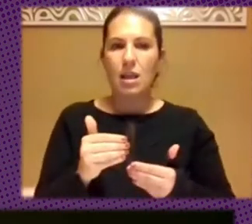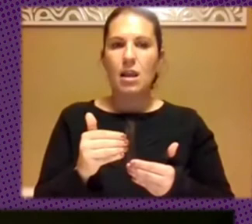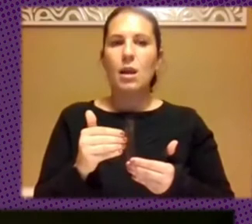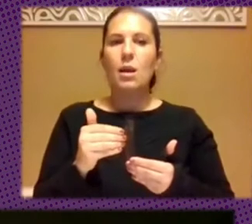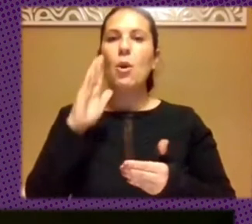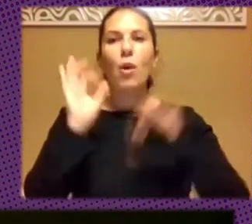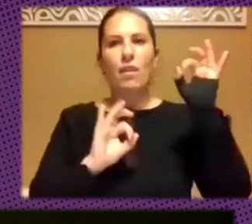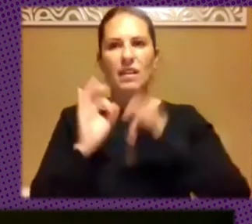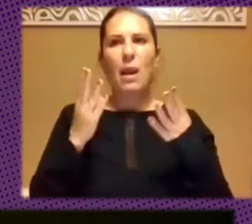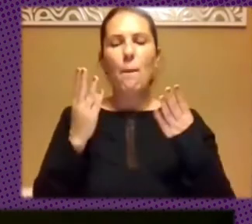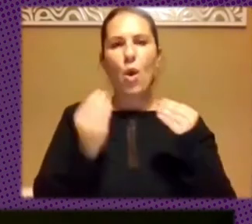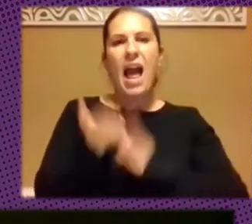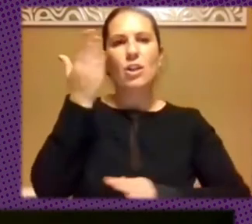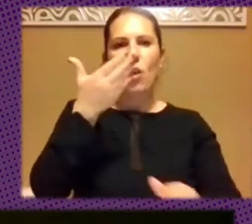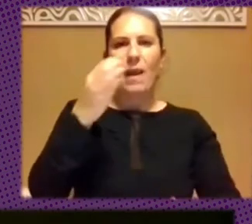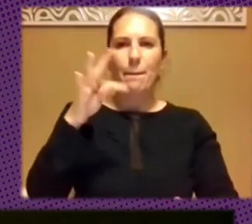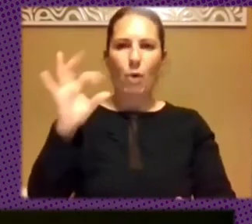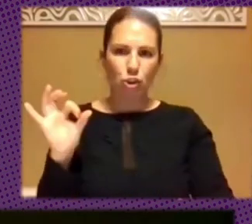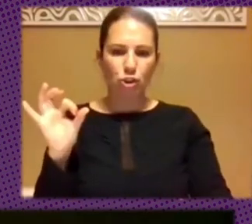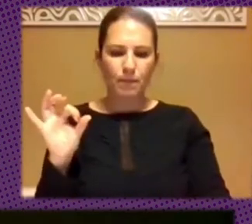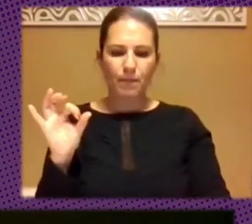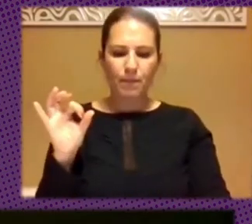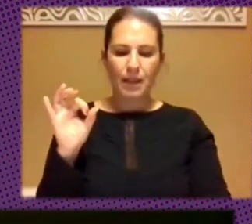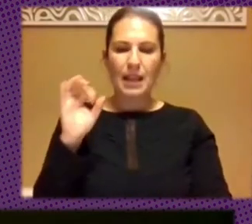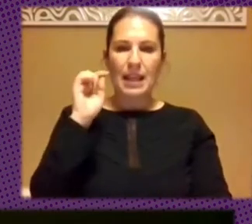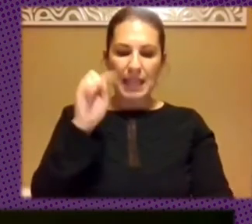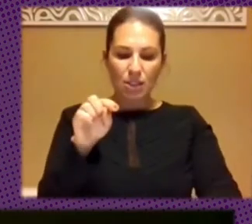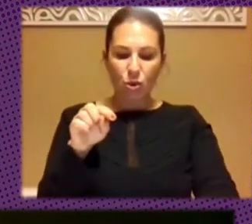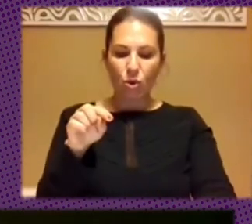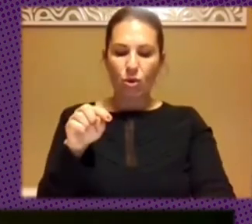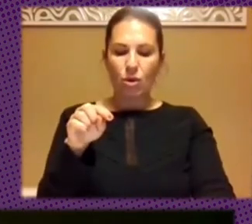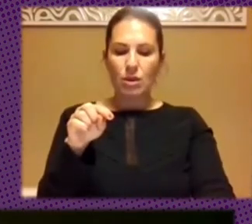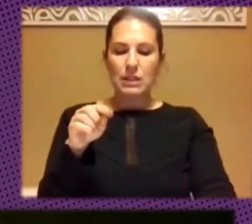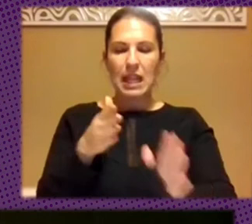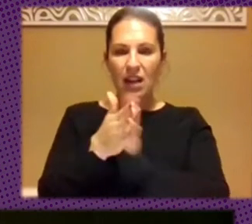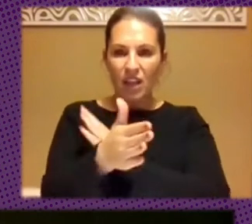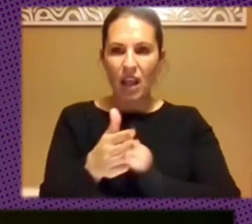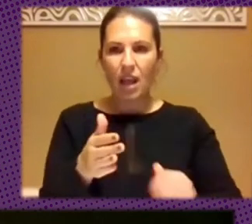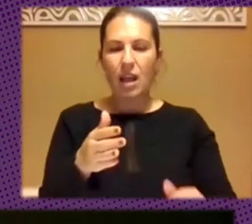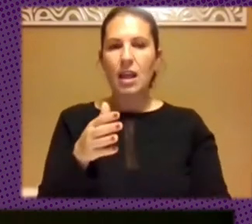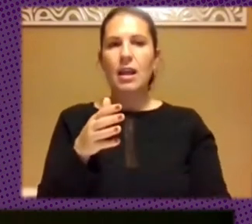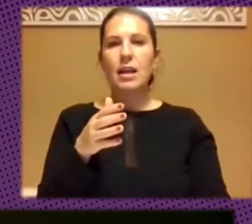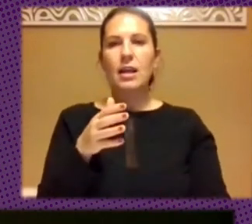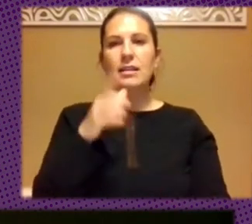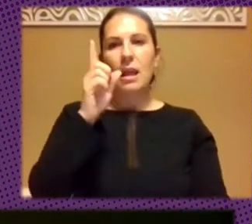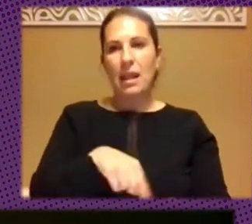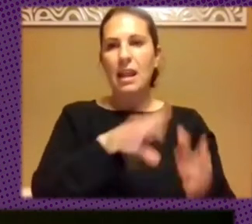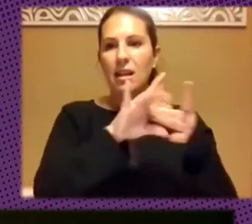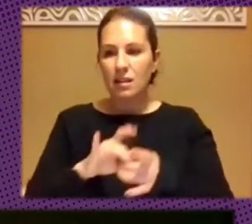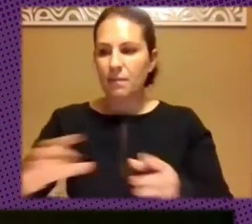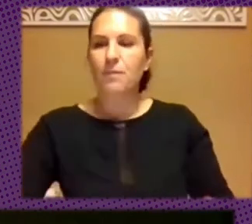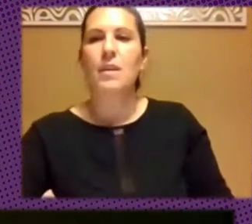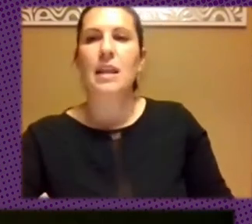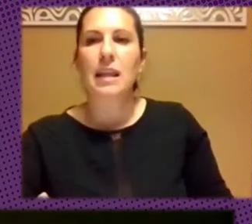muy alto de bots. Y eso estaba conectado al hecho que también había